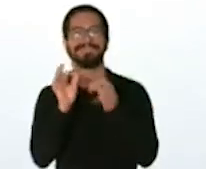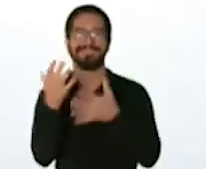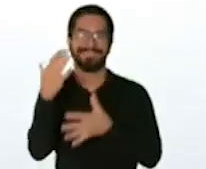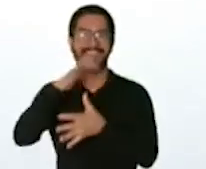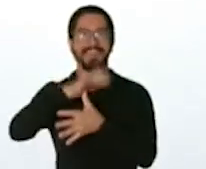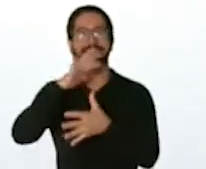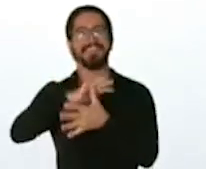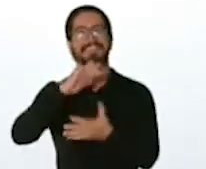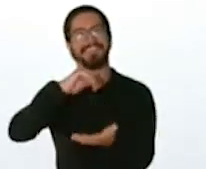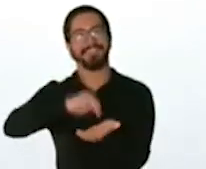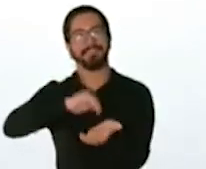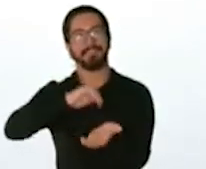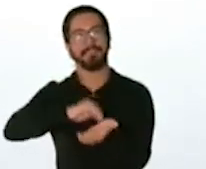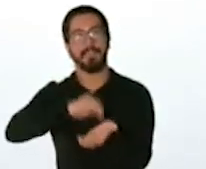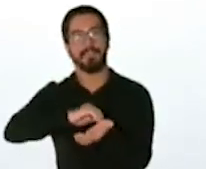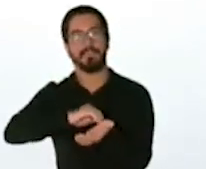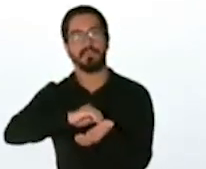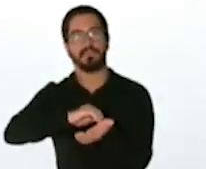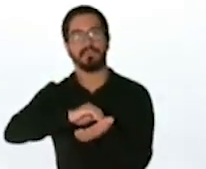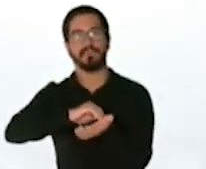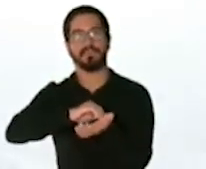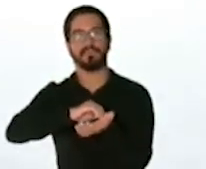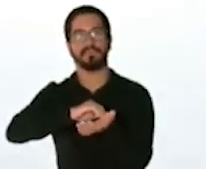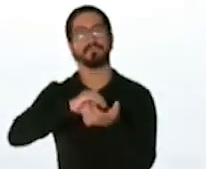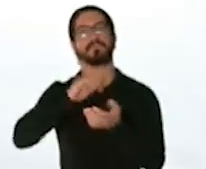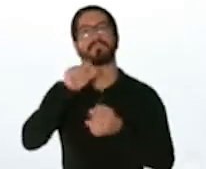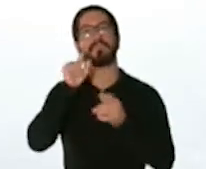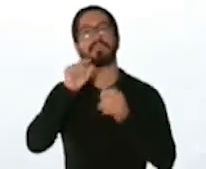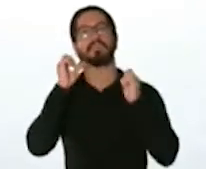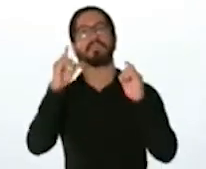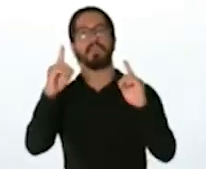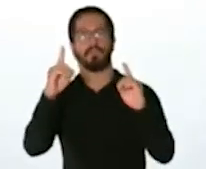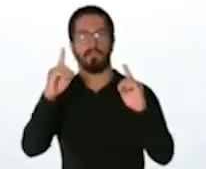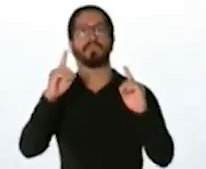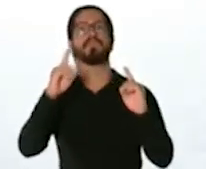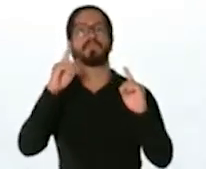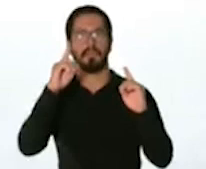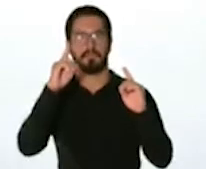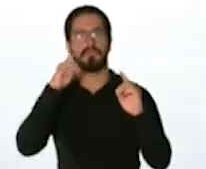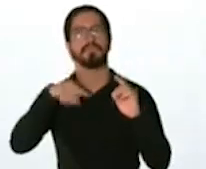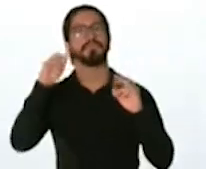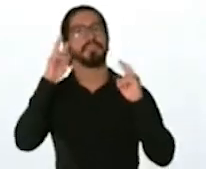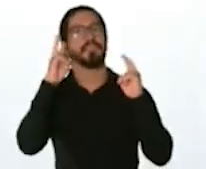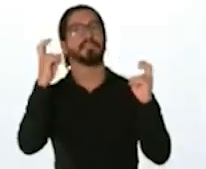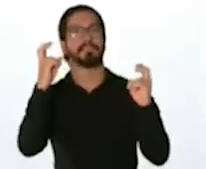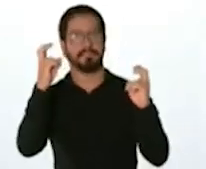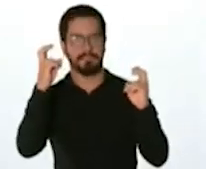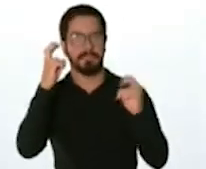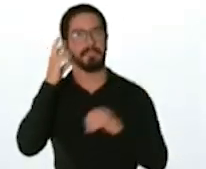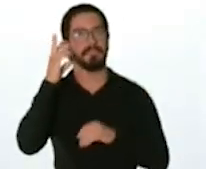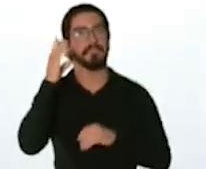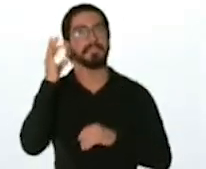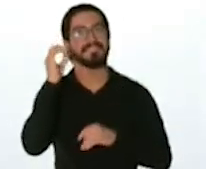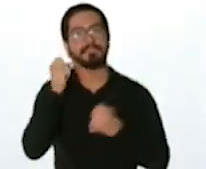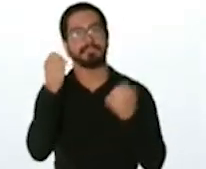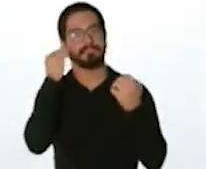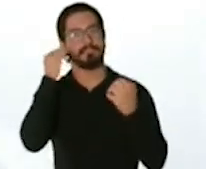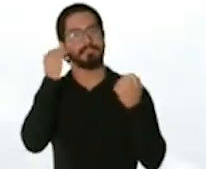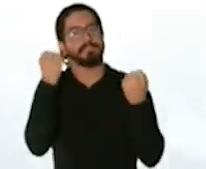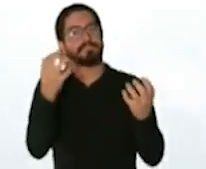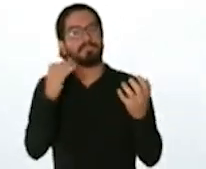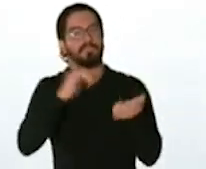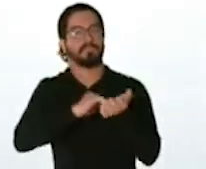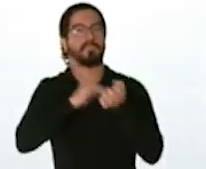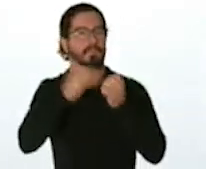este proceso también es la educación el poder conocer bien el tema yo sé que la mayoría ya está empapado pero el